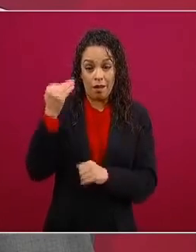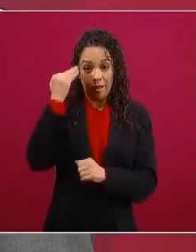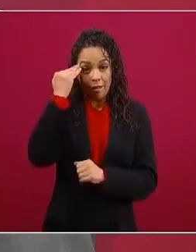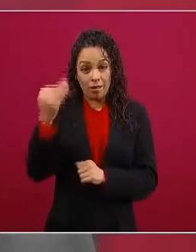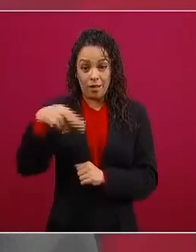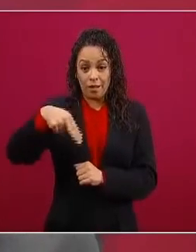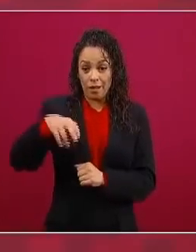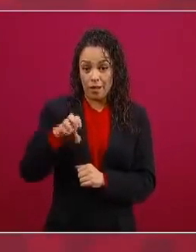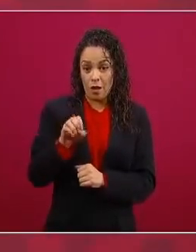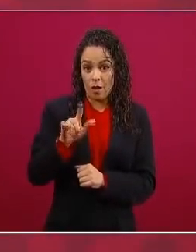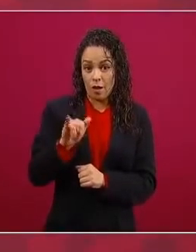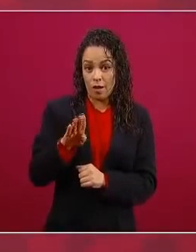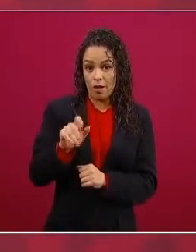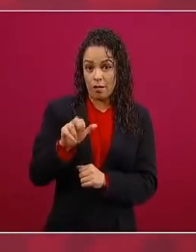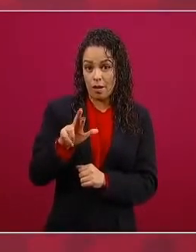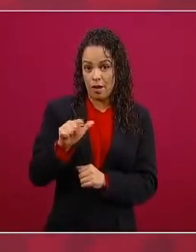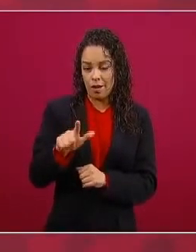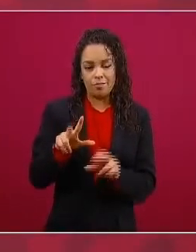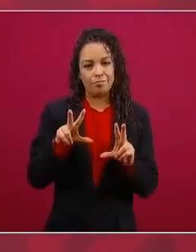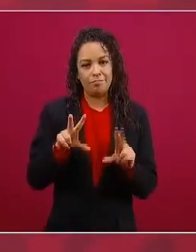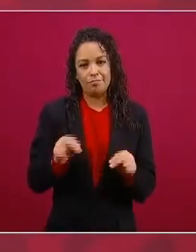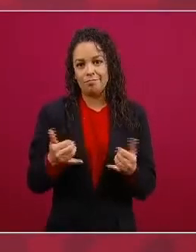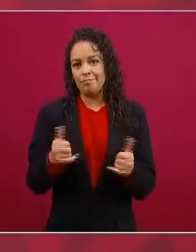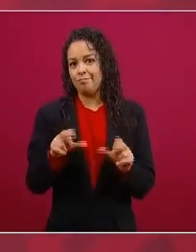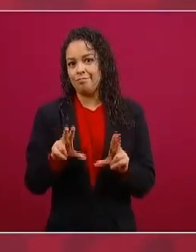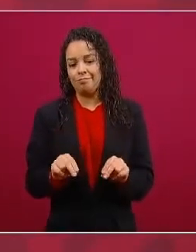tuve una discrepancia